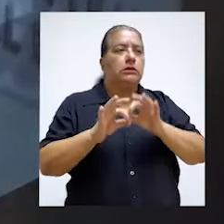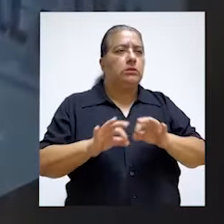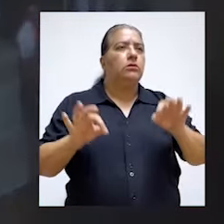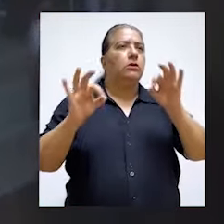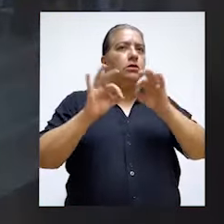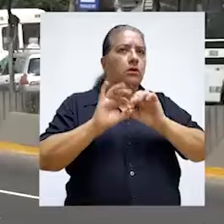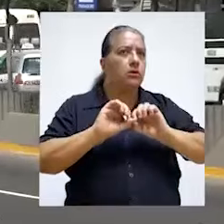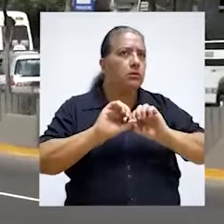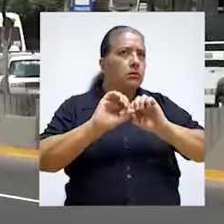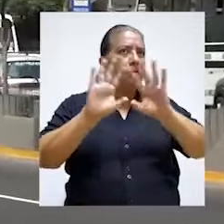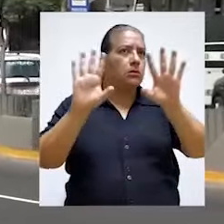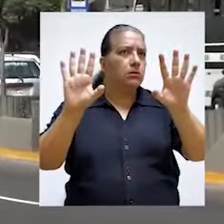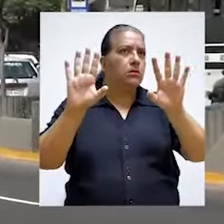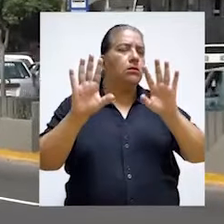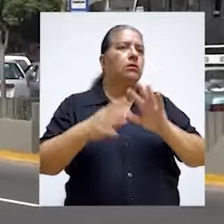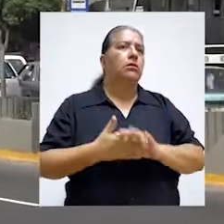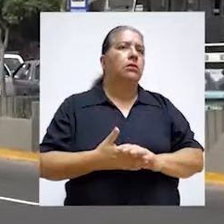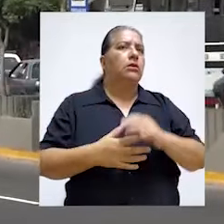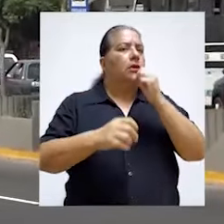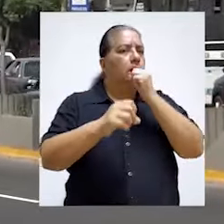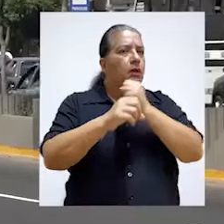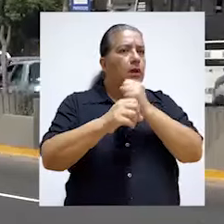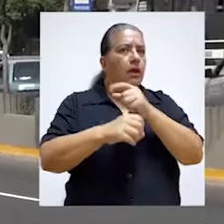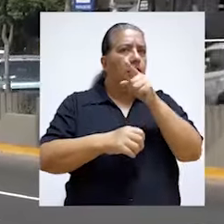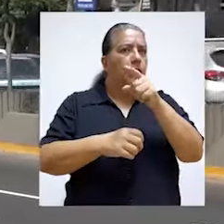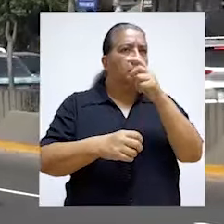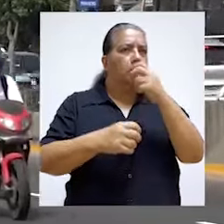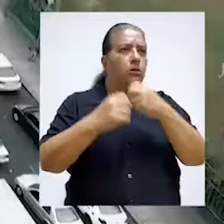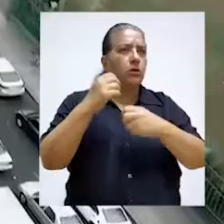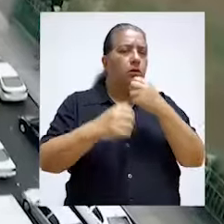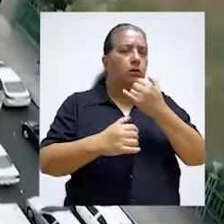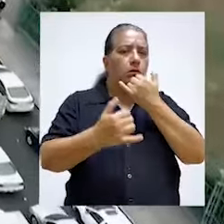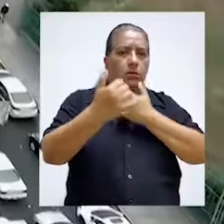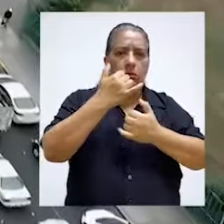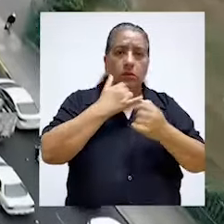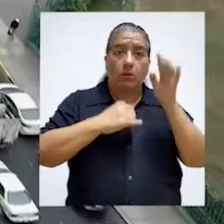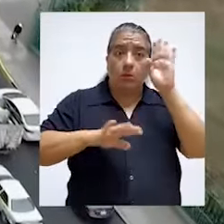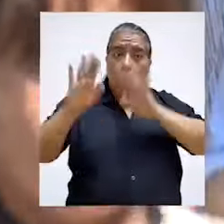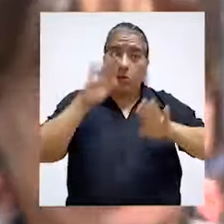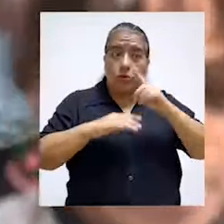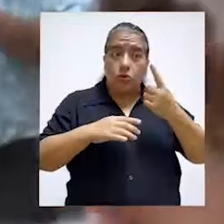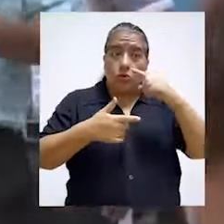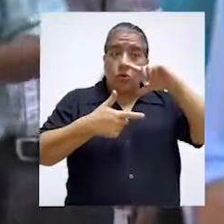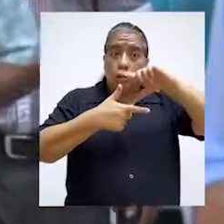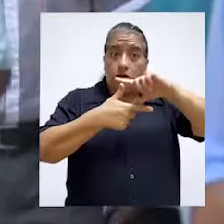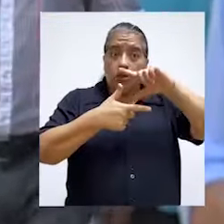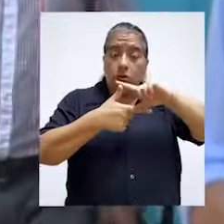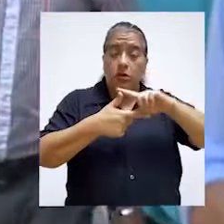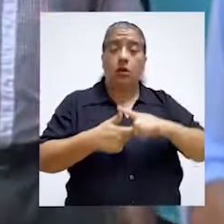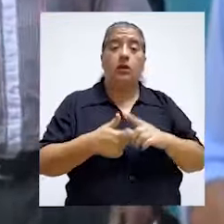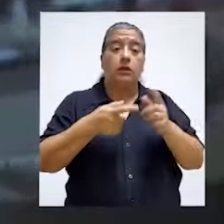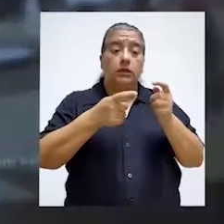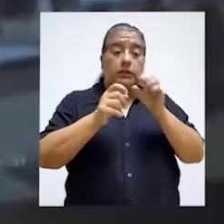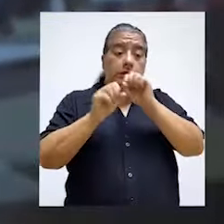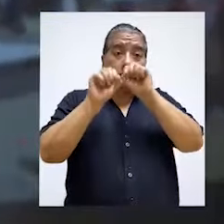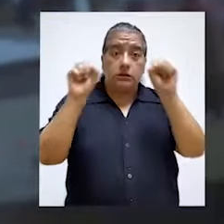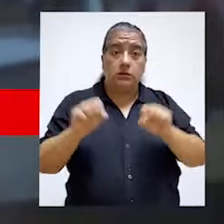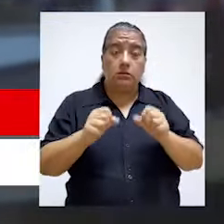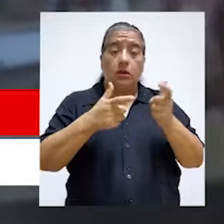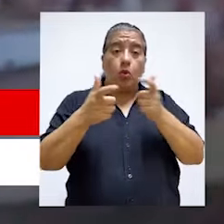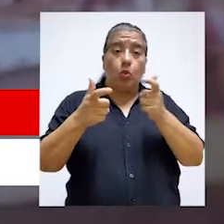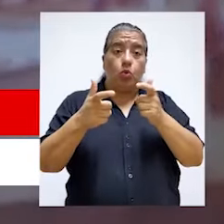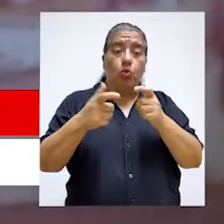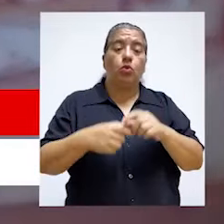todo de la ciudadanía, de la opinión pública, que pueda activarse la rendición de cuentas. Y creo que eso va a ayudar también a que